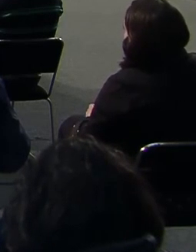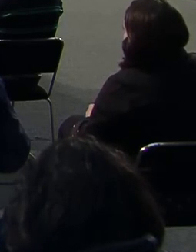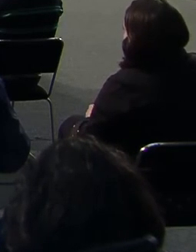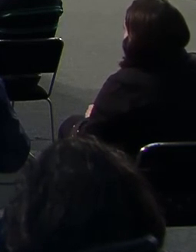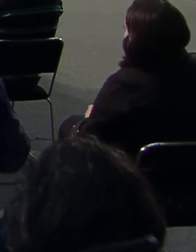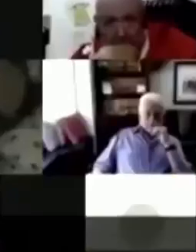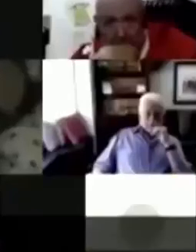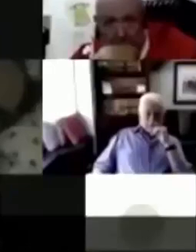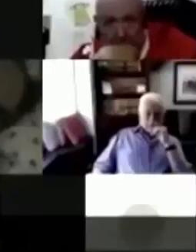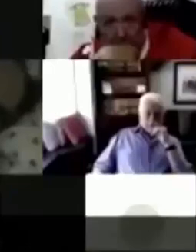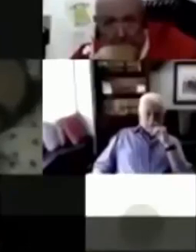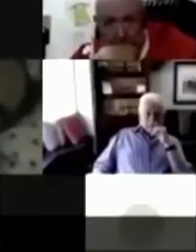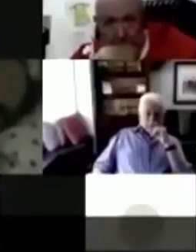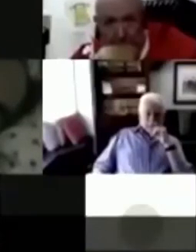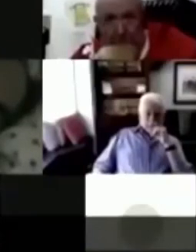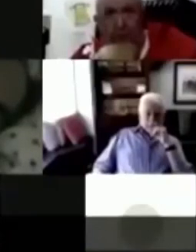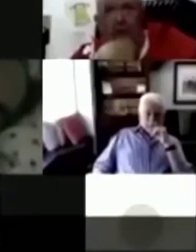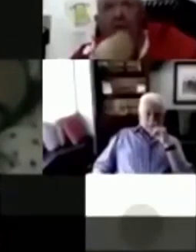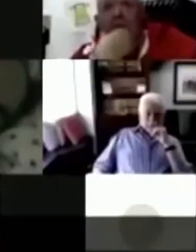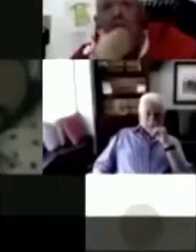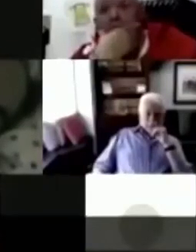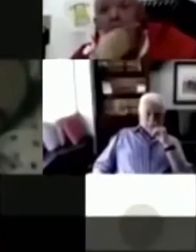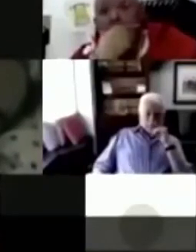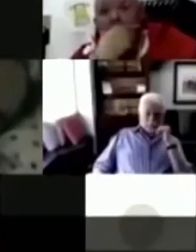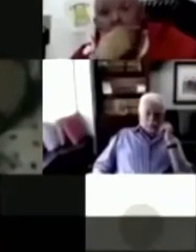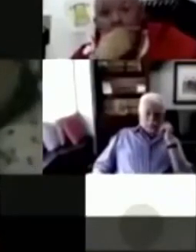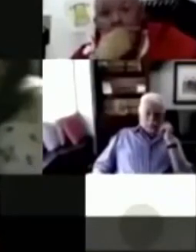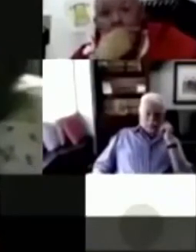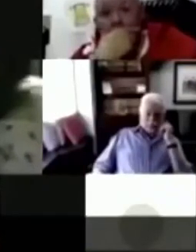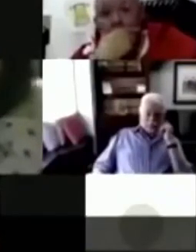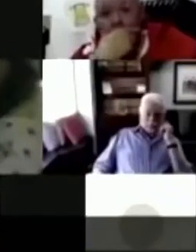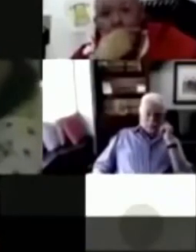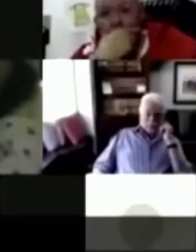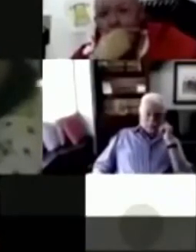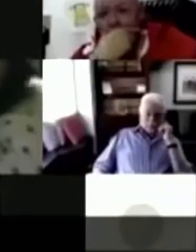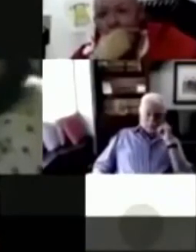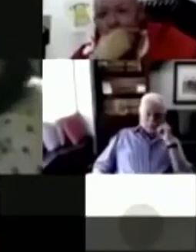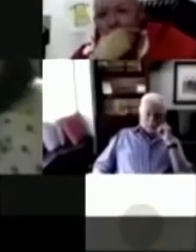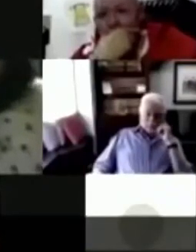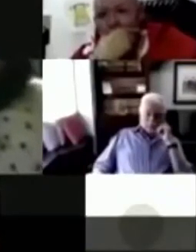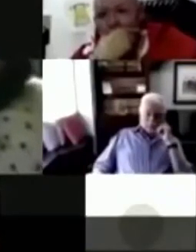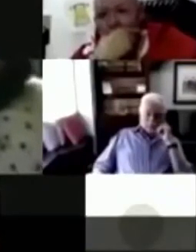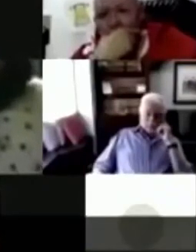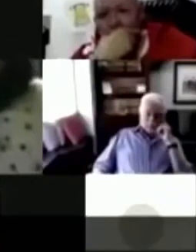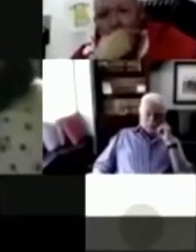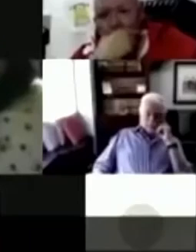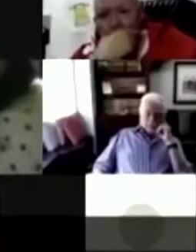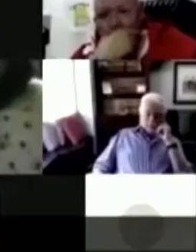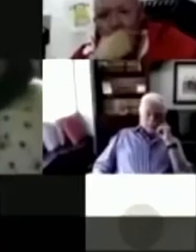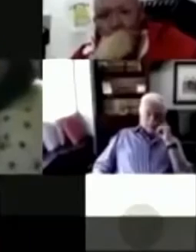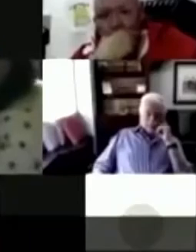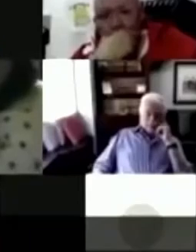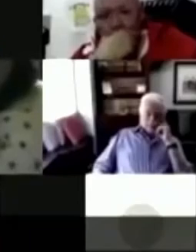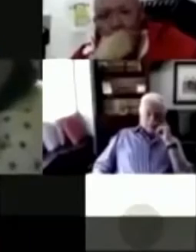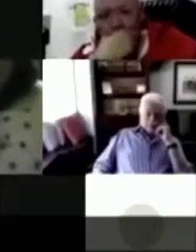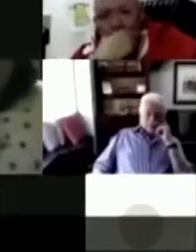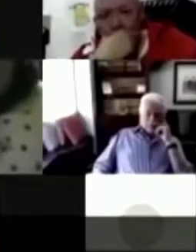Bueno, me parece muy buena idea esta de poner un tema y traerlo más o menos pensado.